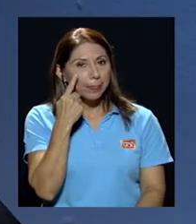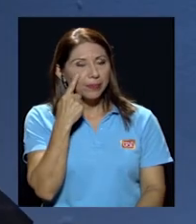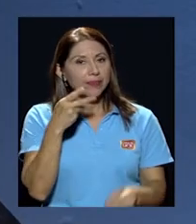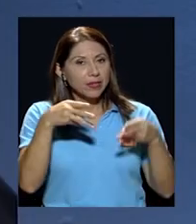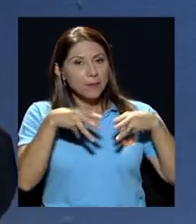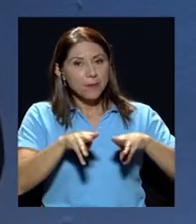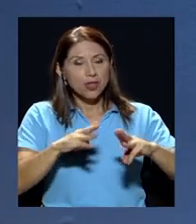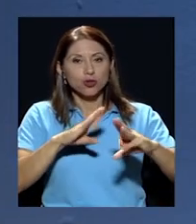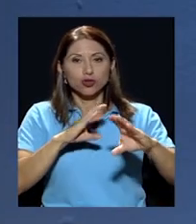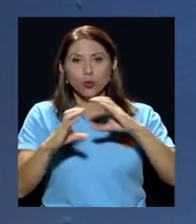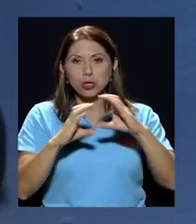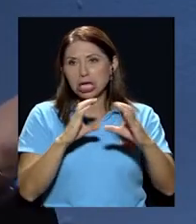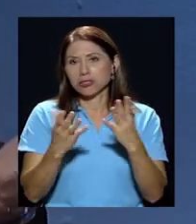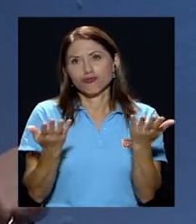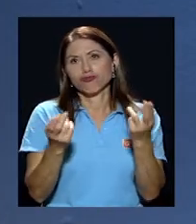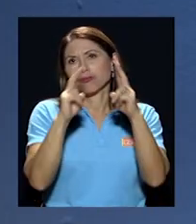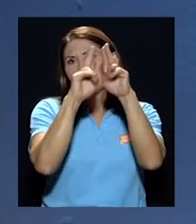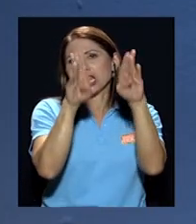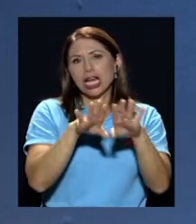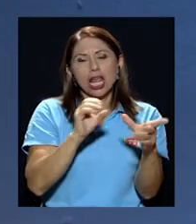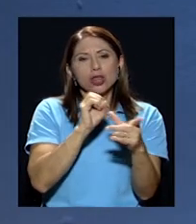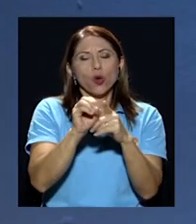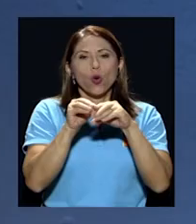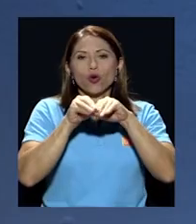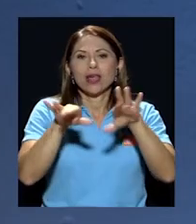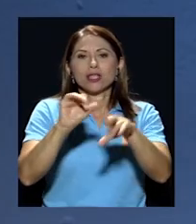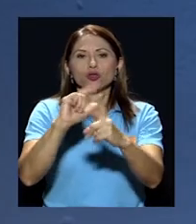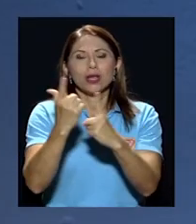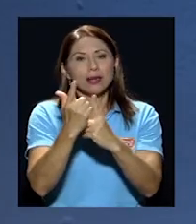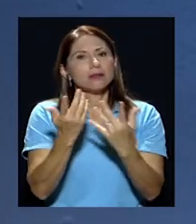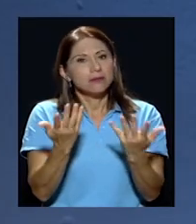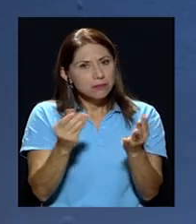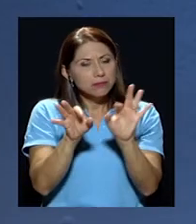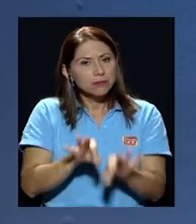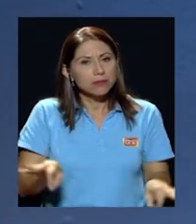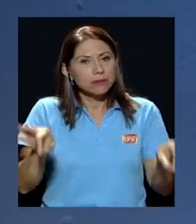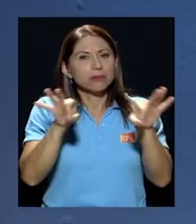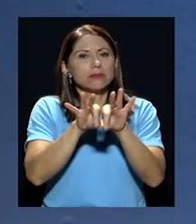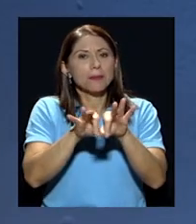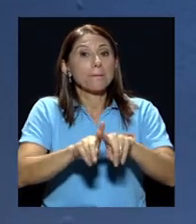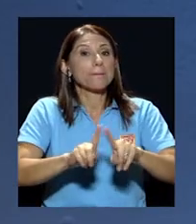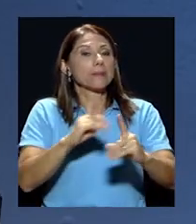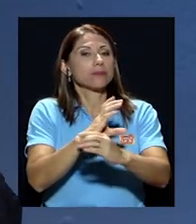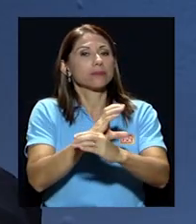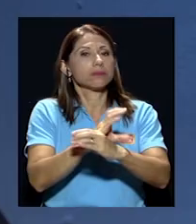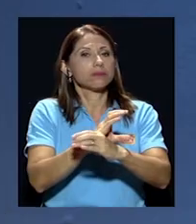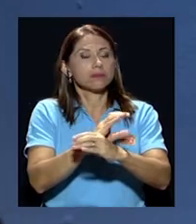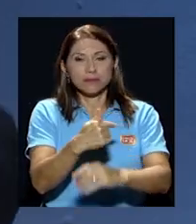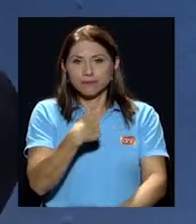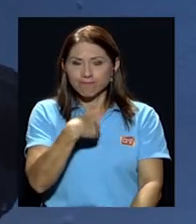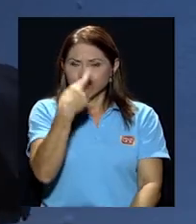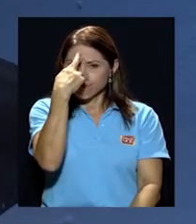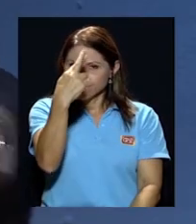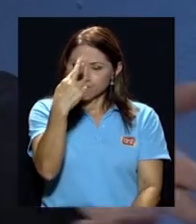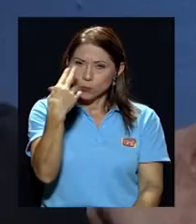por internet o las redes sociales son muy importantes pero por eso le digo hay que tener mucho cuidado yo respeto mucho